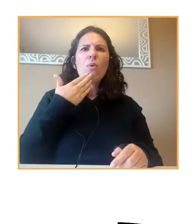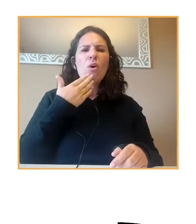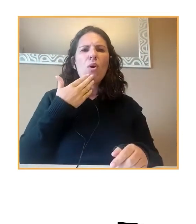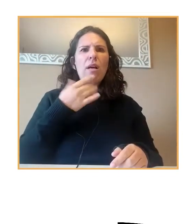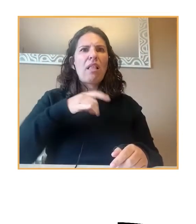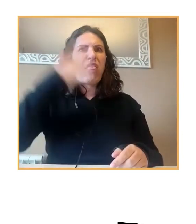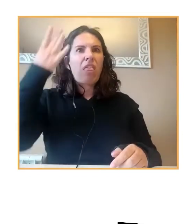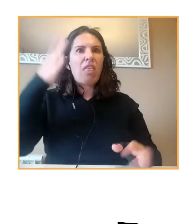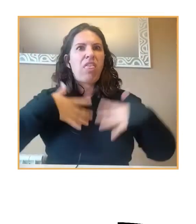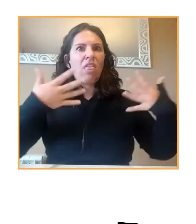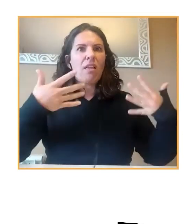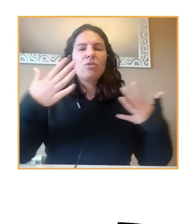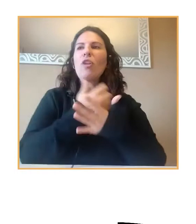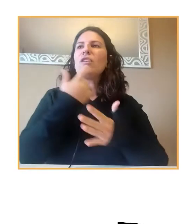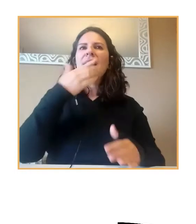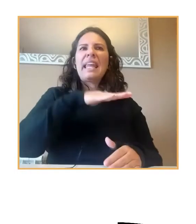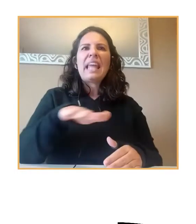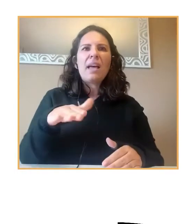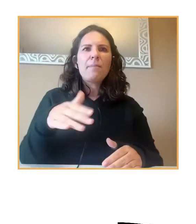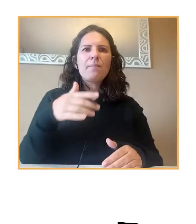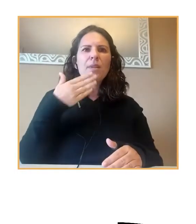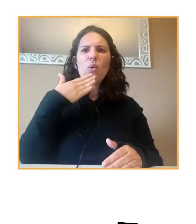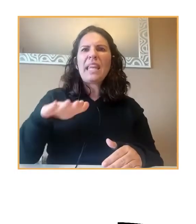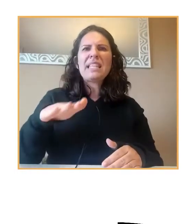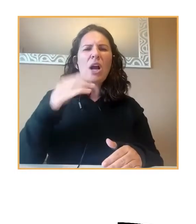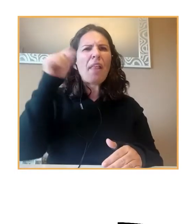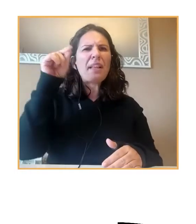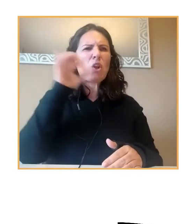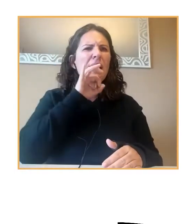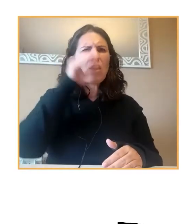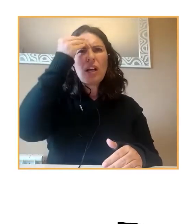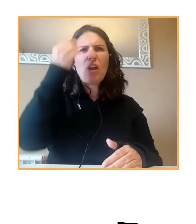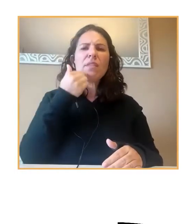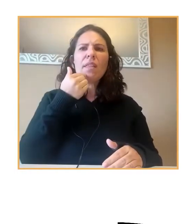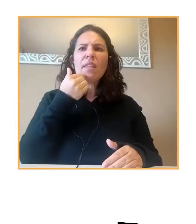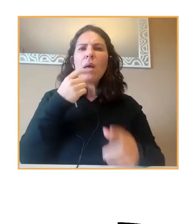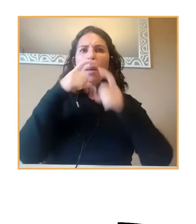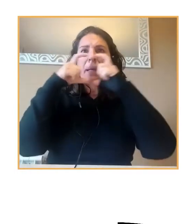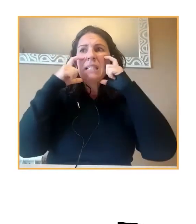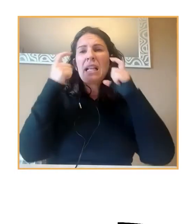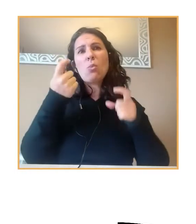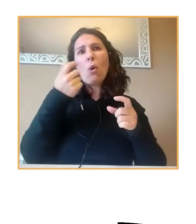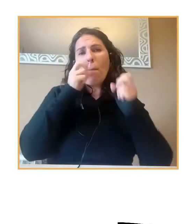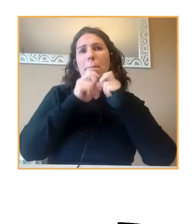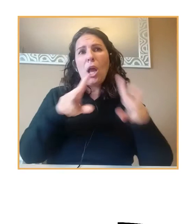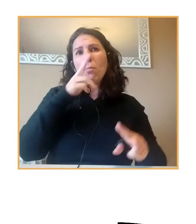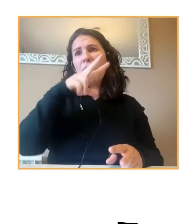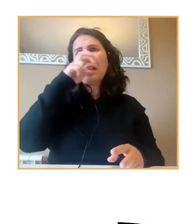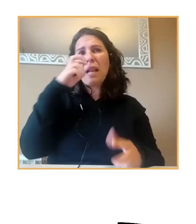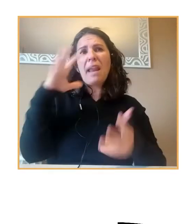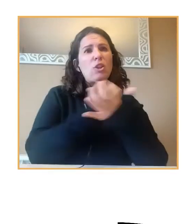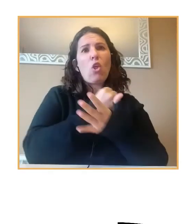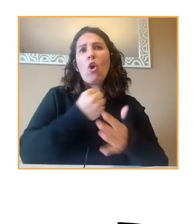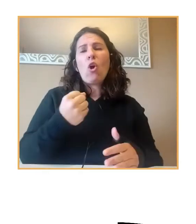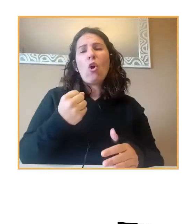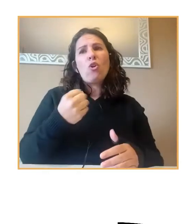mundo sabe lo de la niña que dice creo que con acento gallego pero no estoy seguro la mascarilla es un poquito peor porque no puede respirar del todo pero no pasa nada es